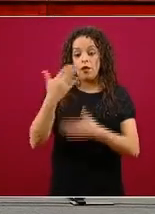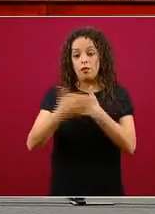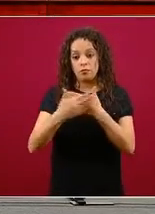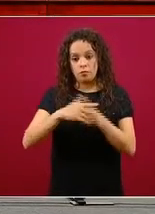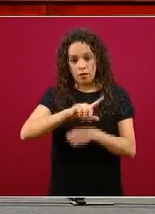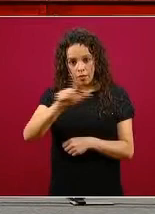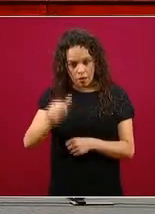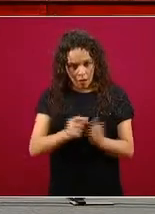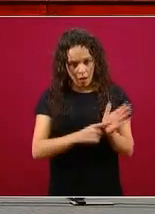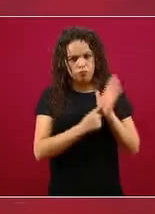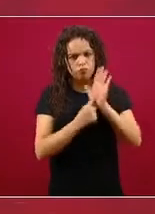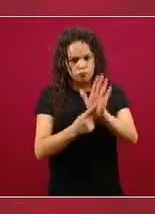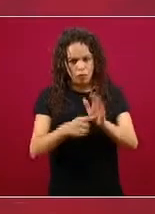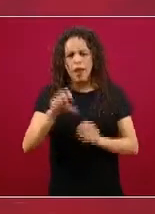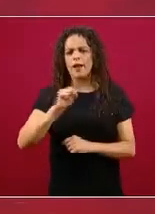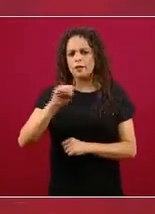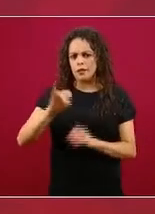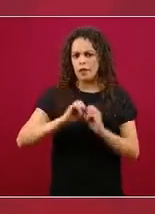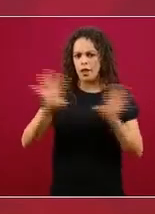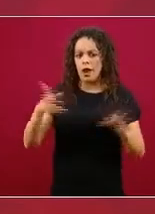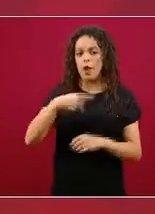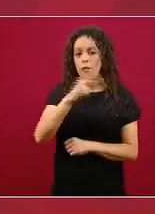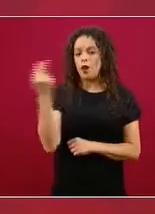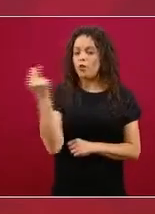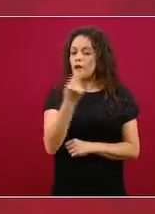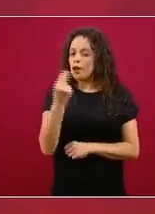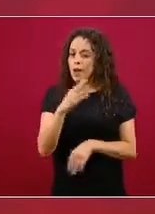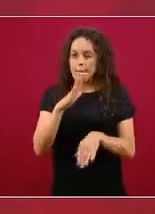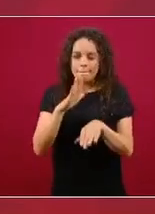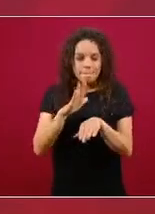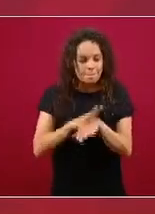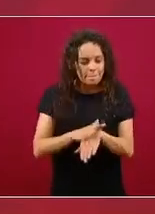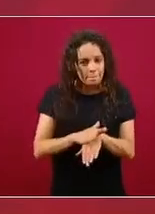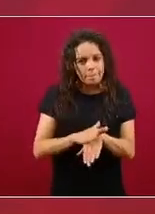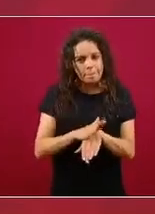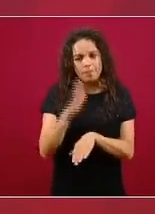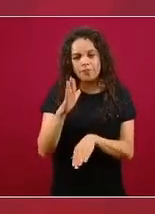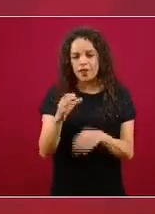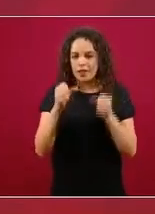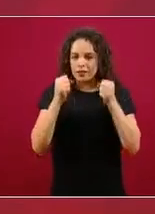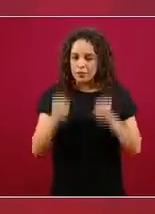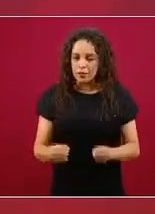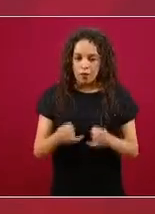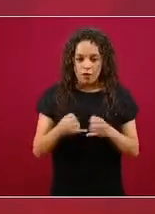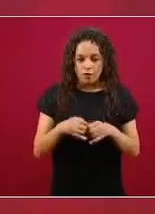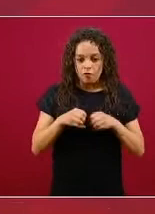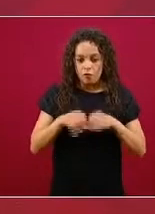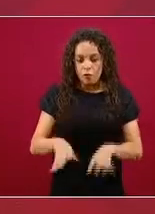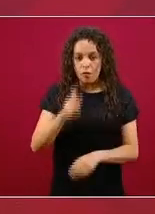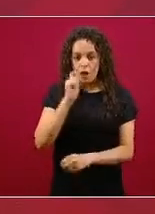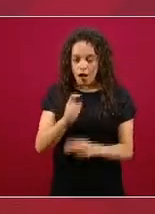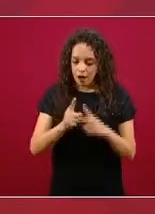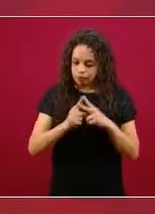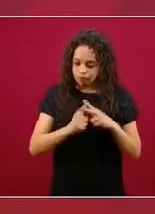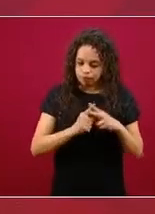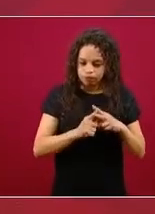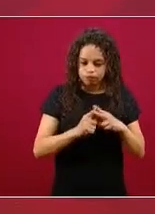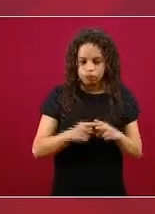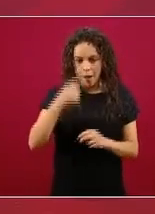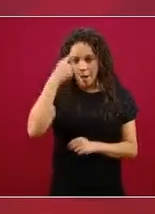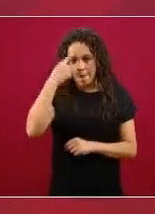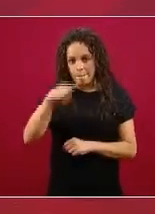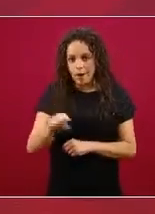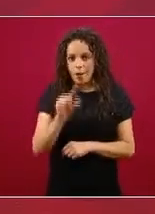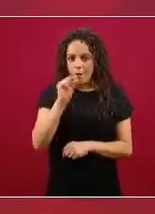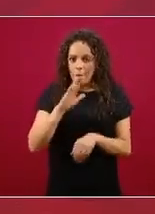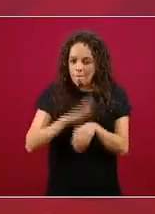terminando como que de validar fehacientemente la formulación que nos va a permitir estimar lo más cercano posible